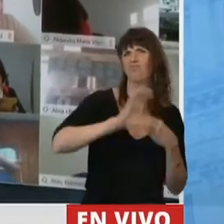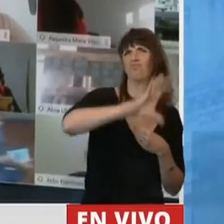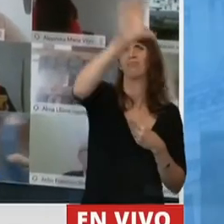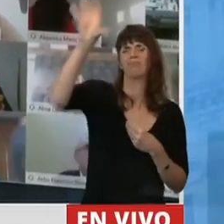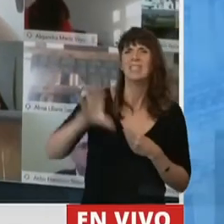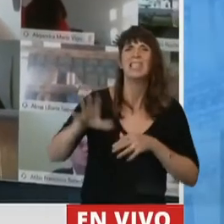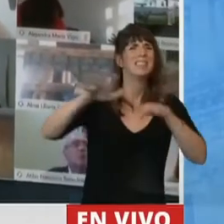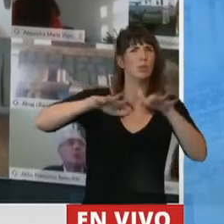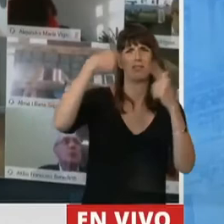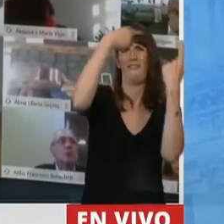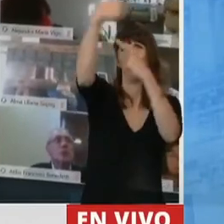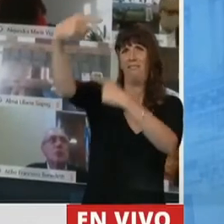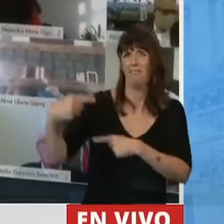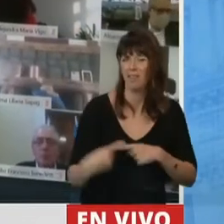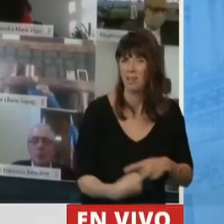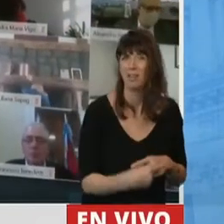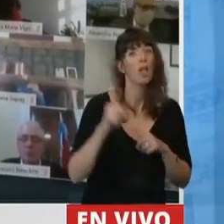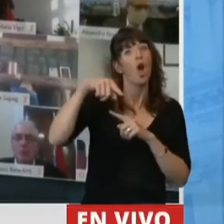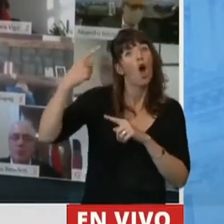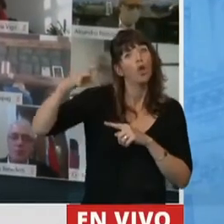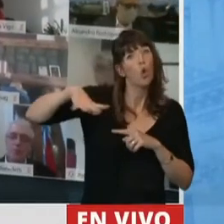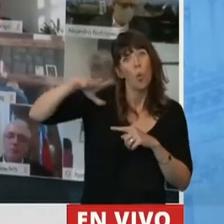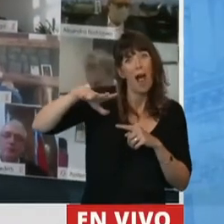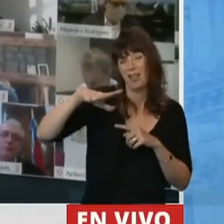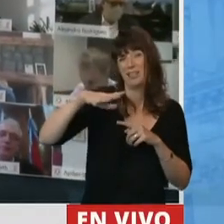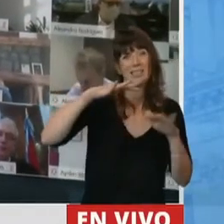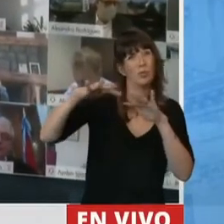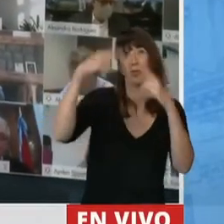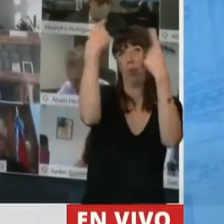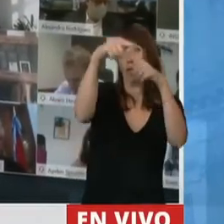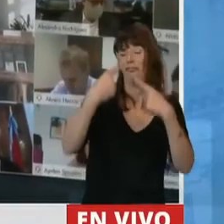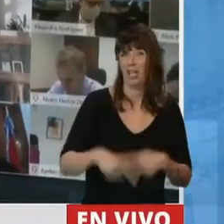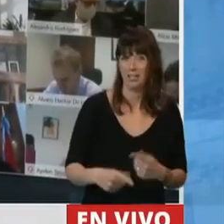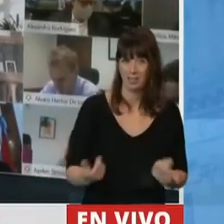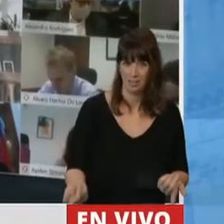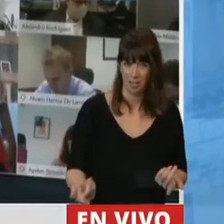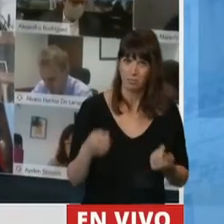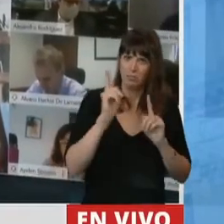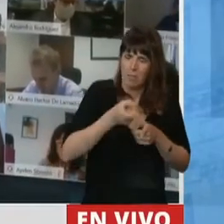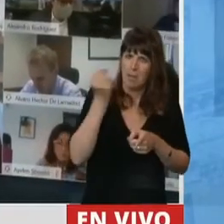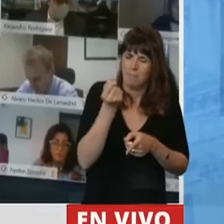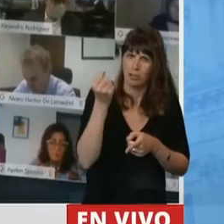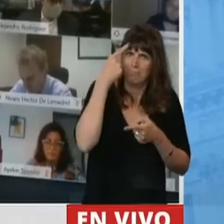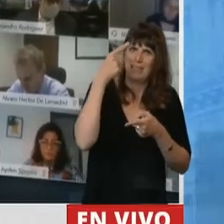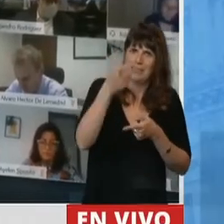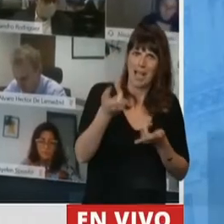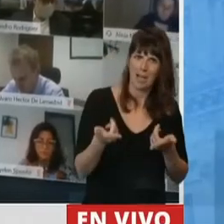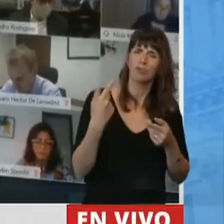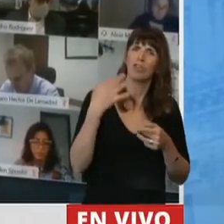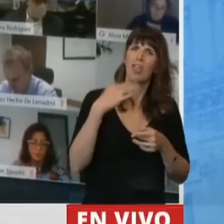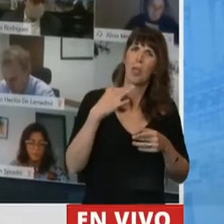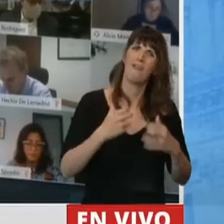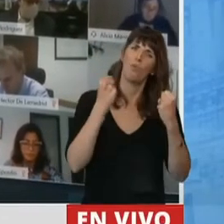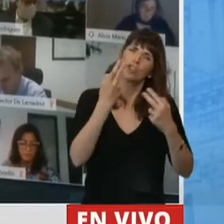tiene muchas situaciones y que en muchísimos otros lados la situación es completamente diferente, que tenemos que redoblar el esfuerzo porque también